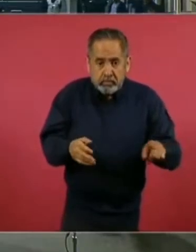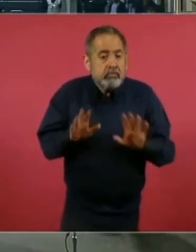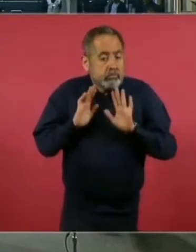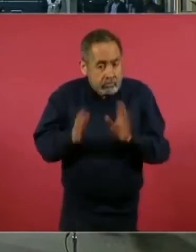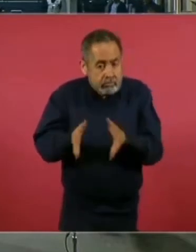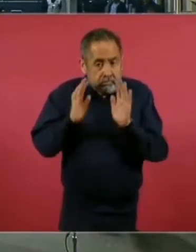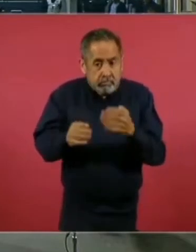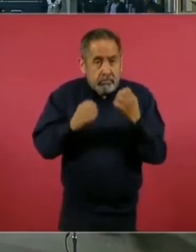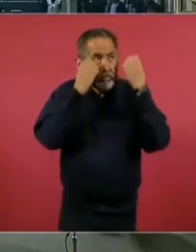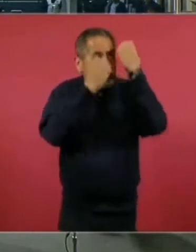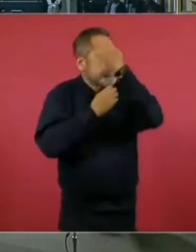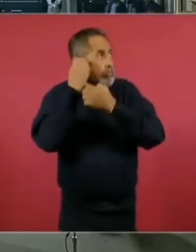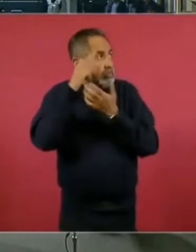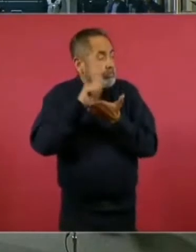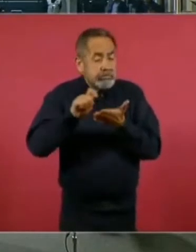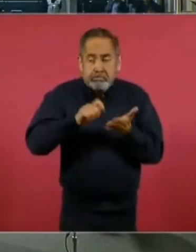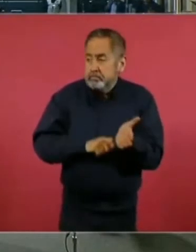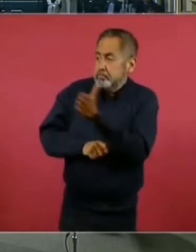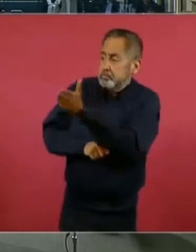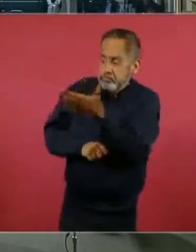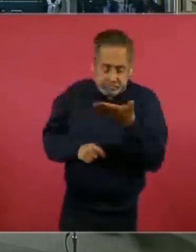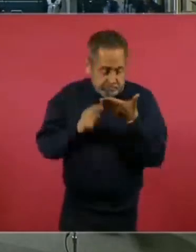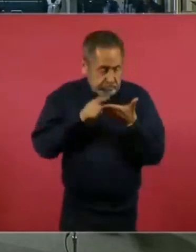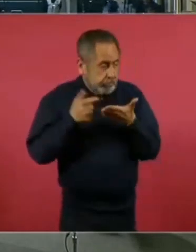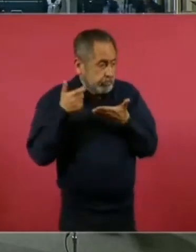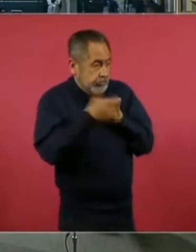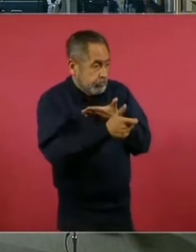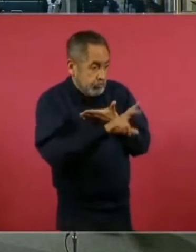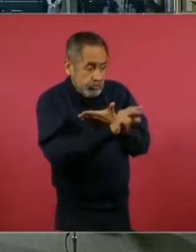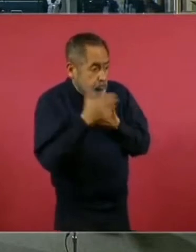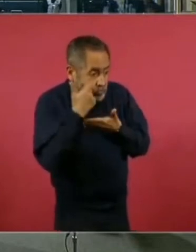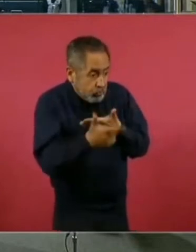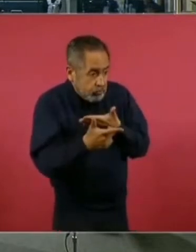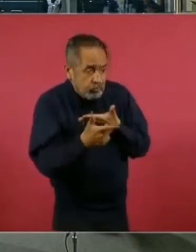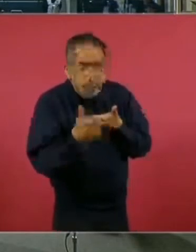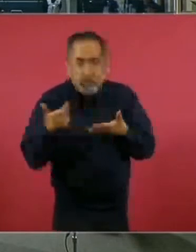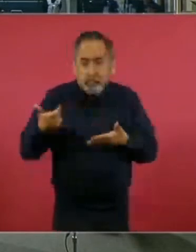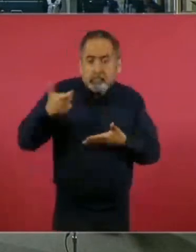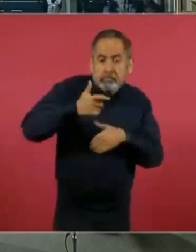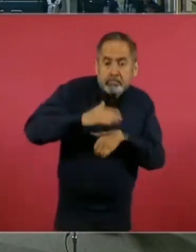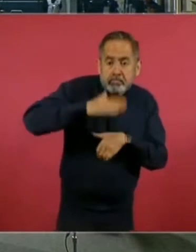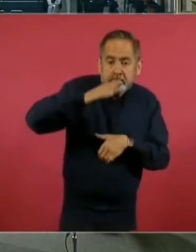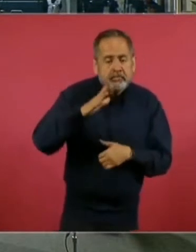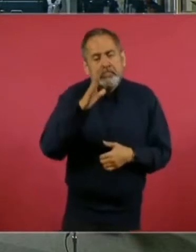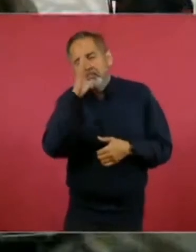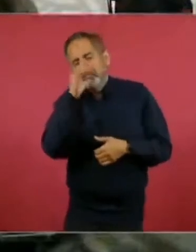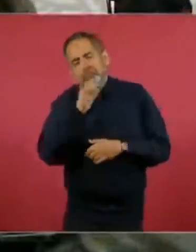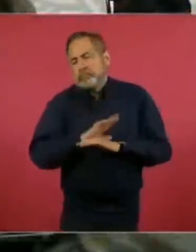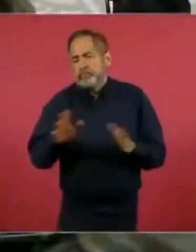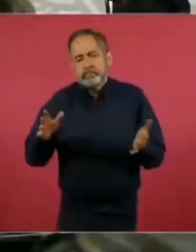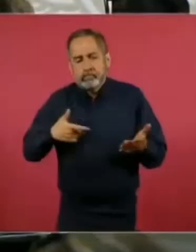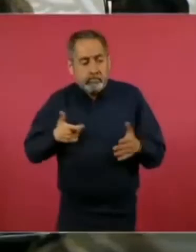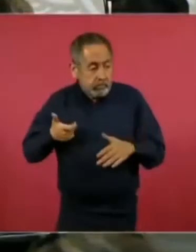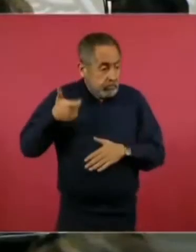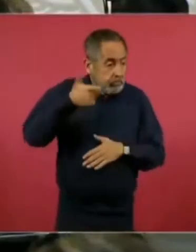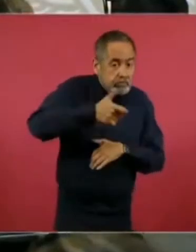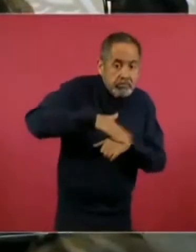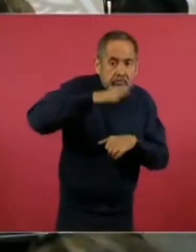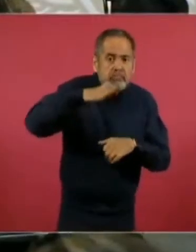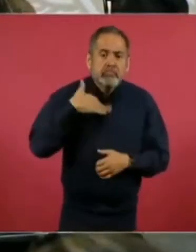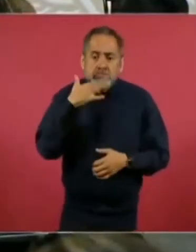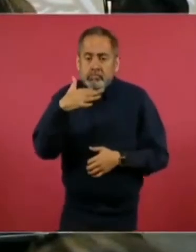establece el avalúo y se les paga más, pues el que haga eso está